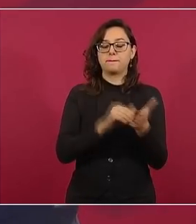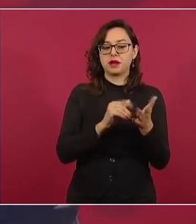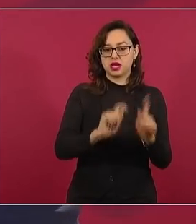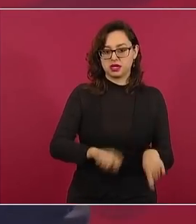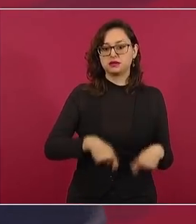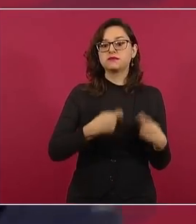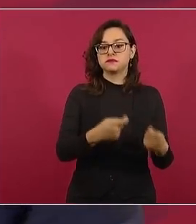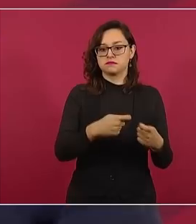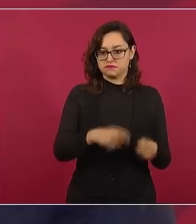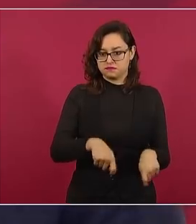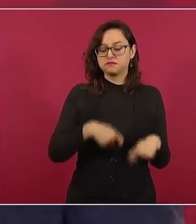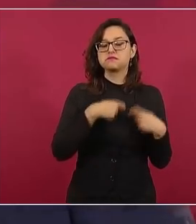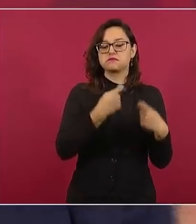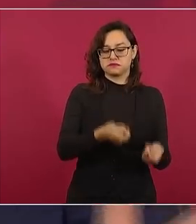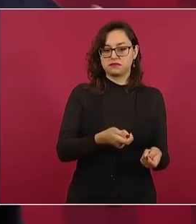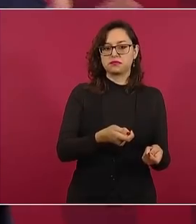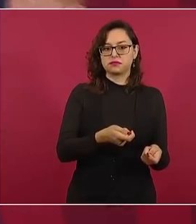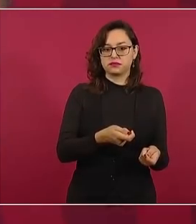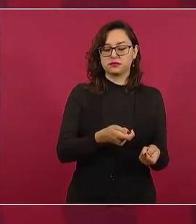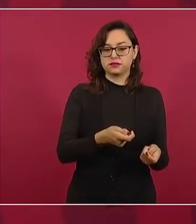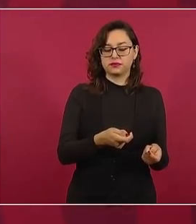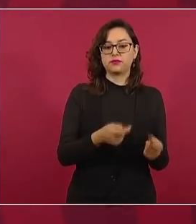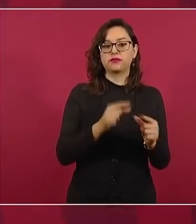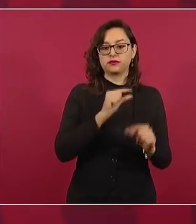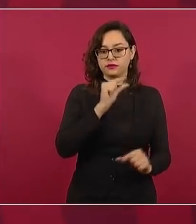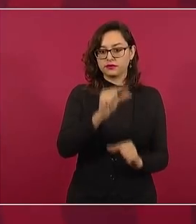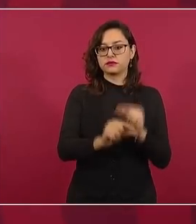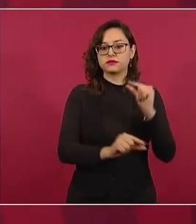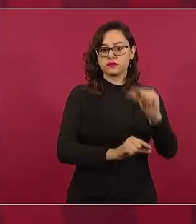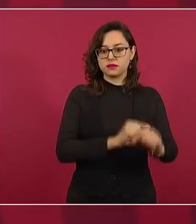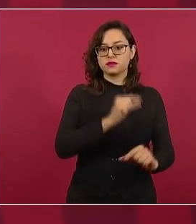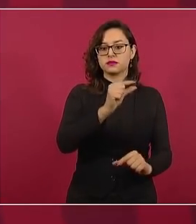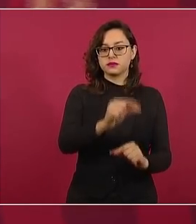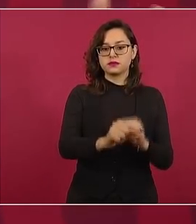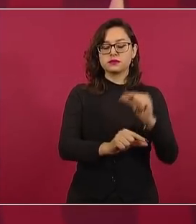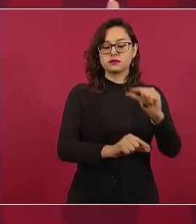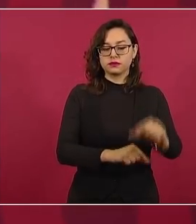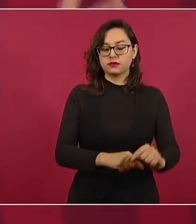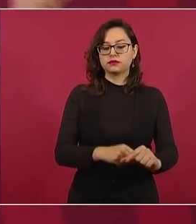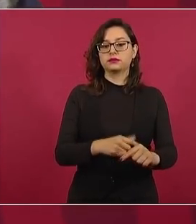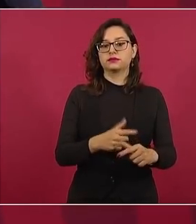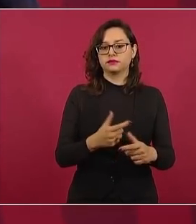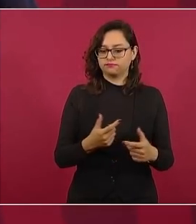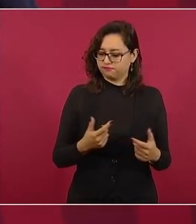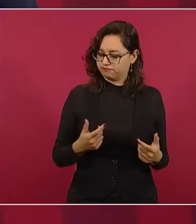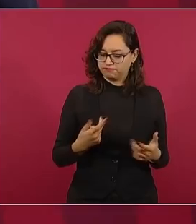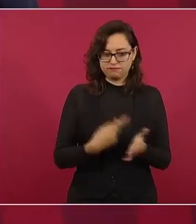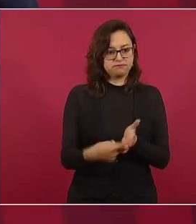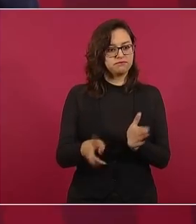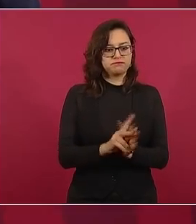Y vamos a ir basificando lo más que podamos,